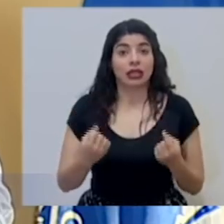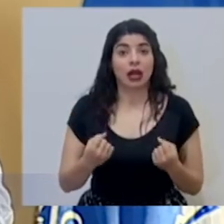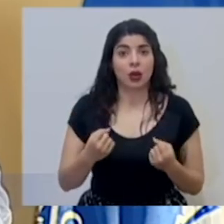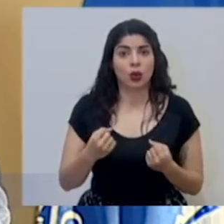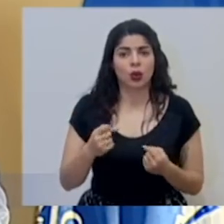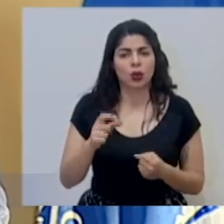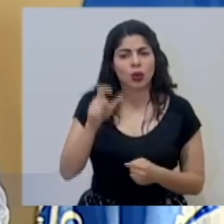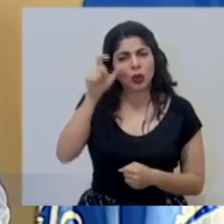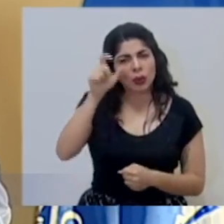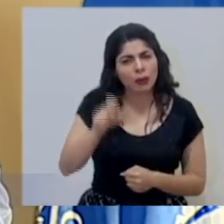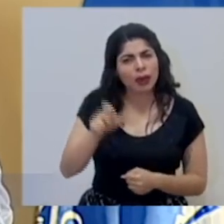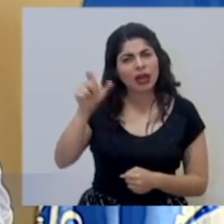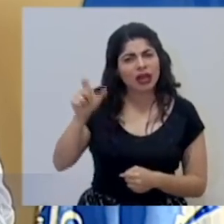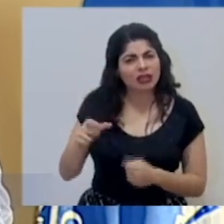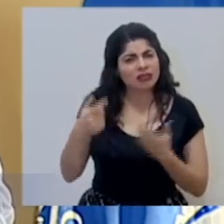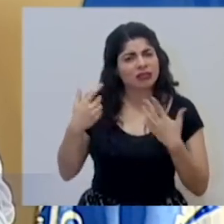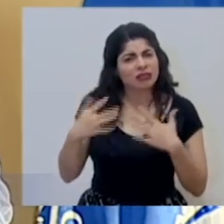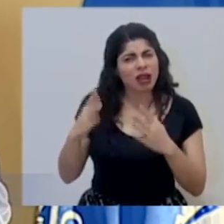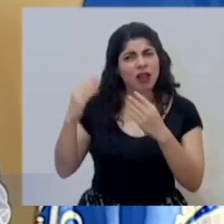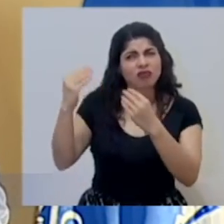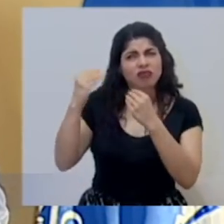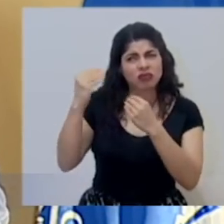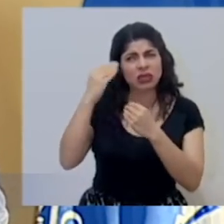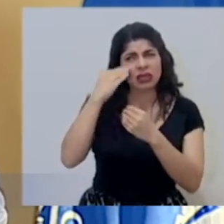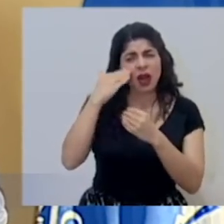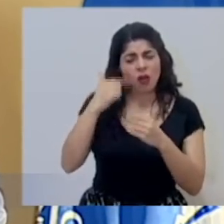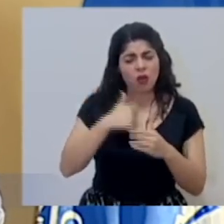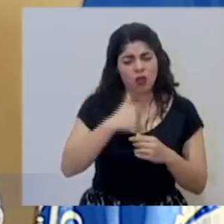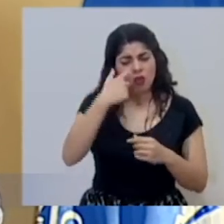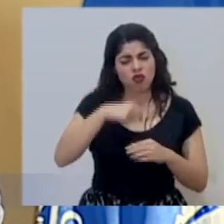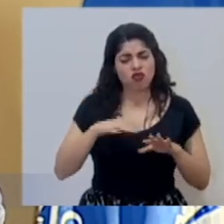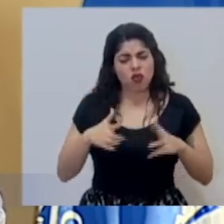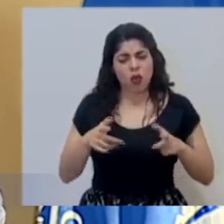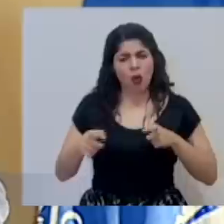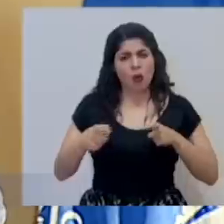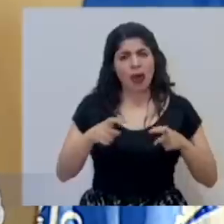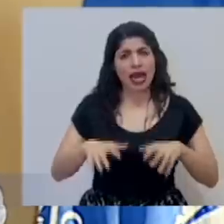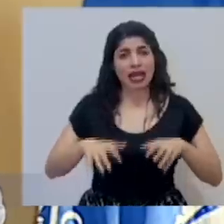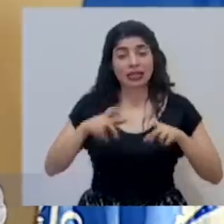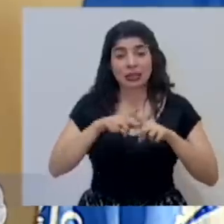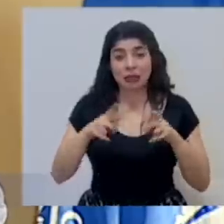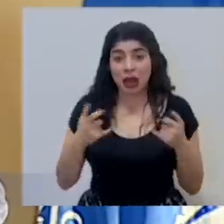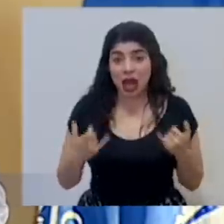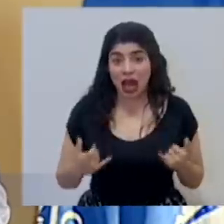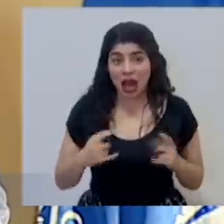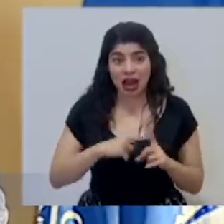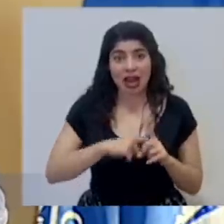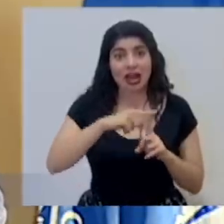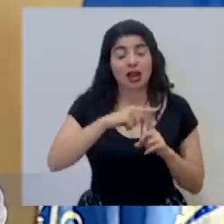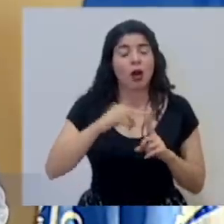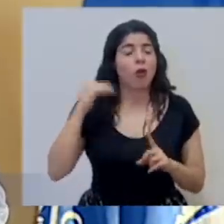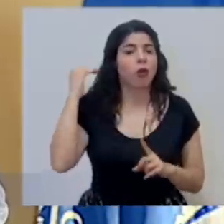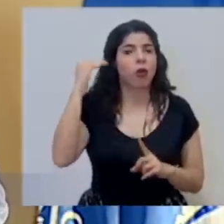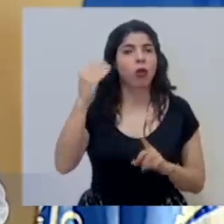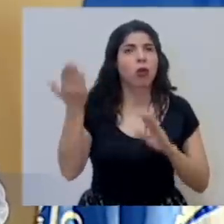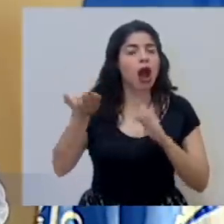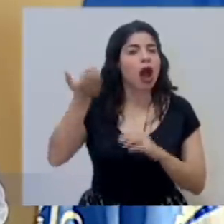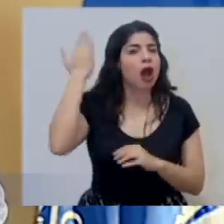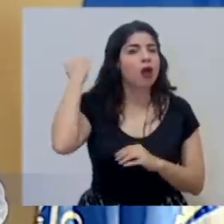que está capacitado para manejar el estrés, es un nivel nunca antes visto.